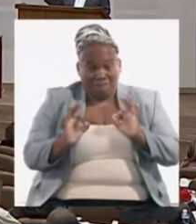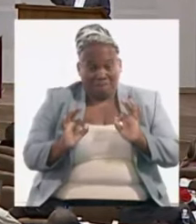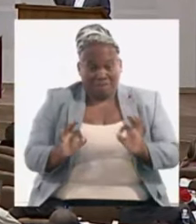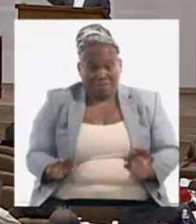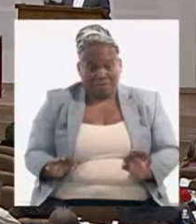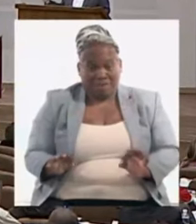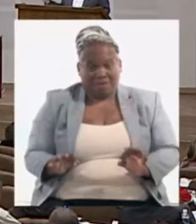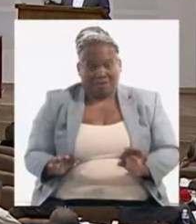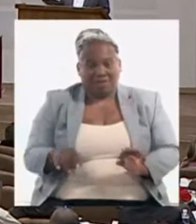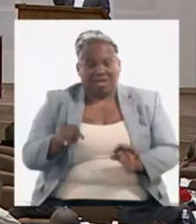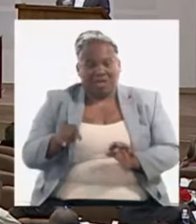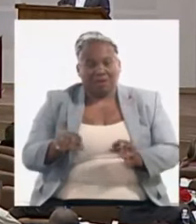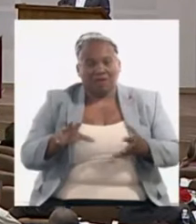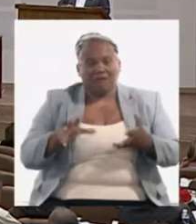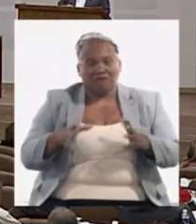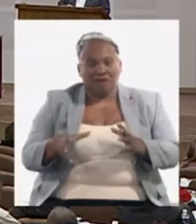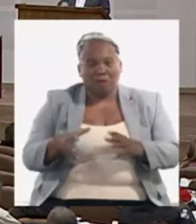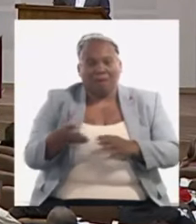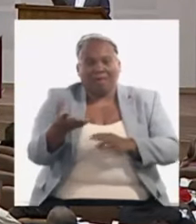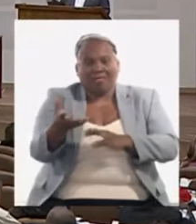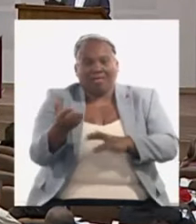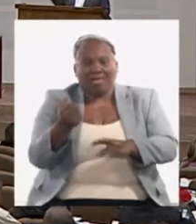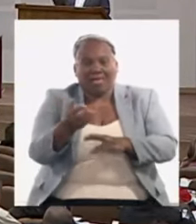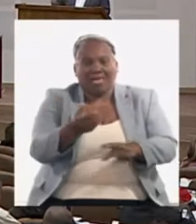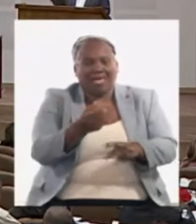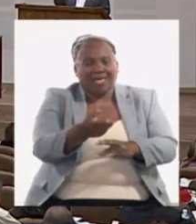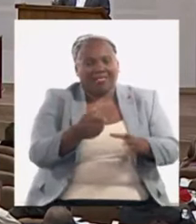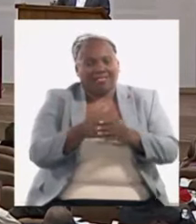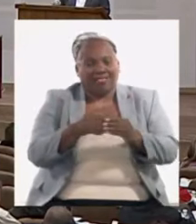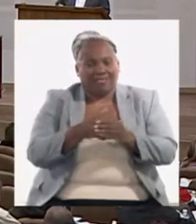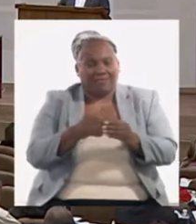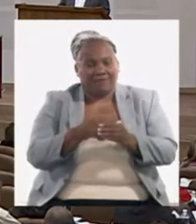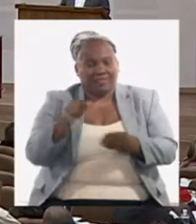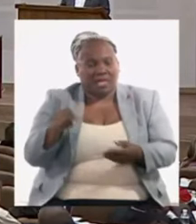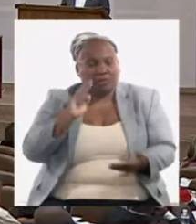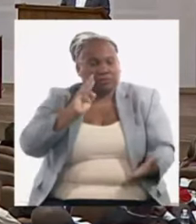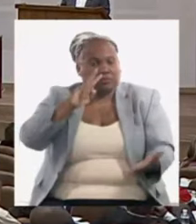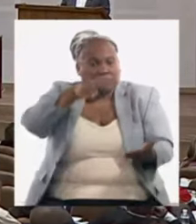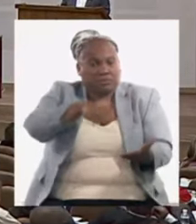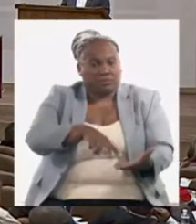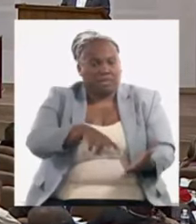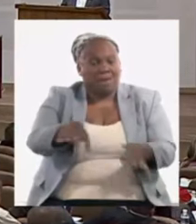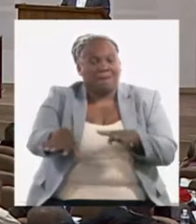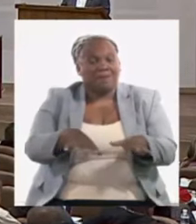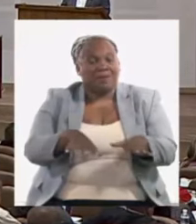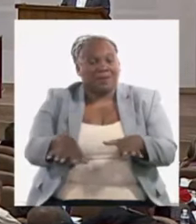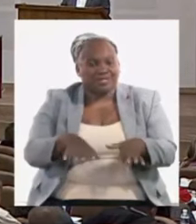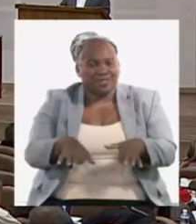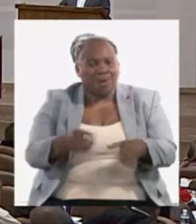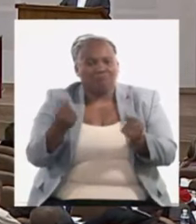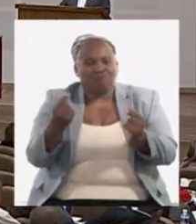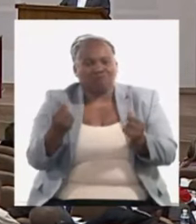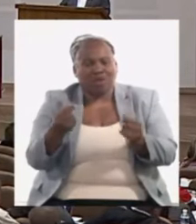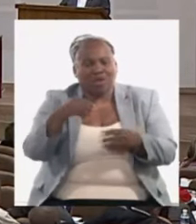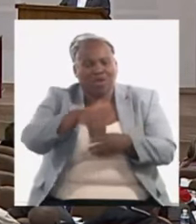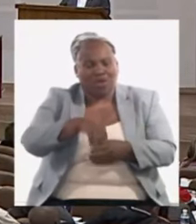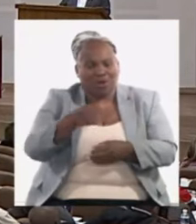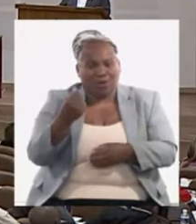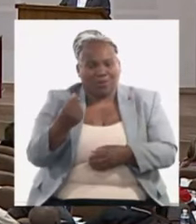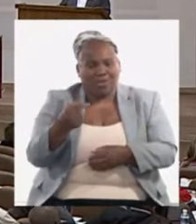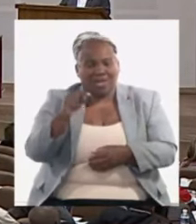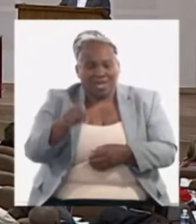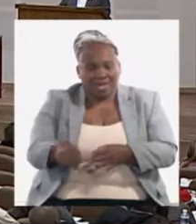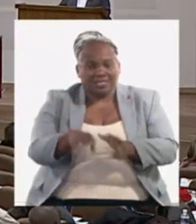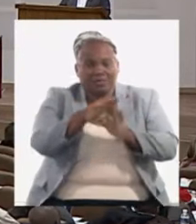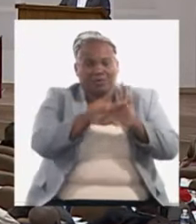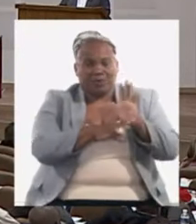ser una vía de captación de divisas que no están entrando al Estado es un referente en la formación de los precios de la economía entonces ese es el programa de